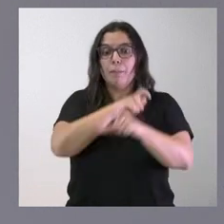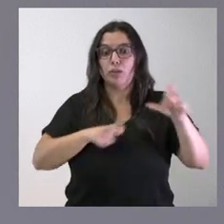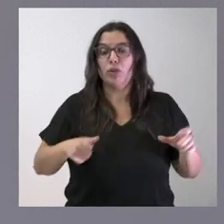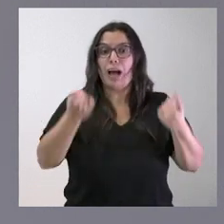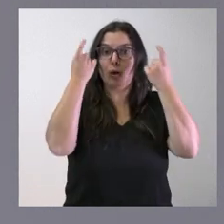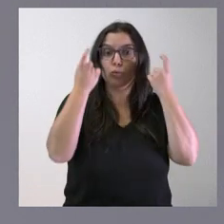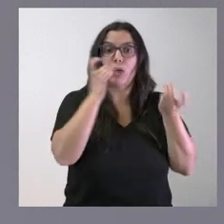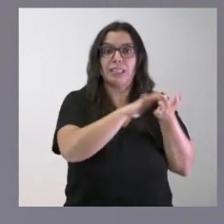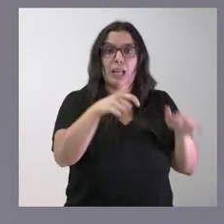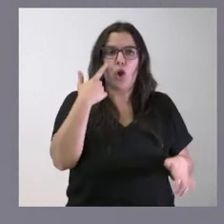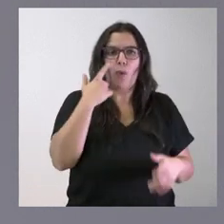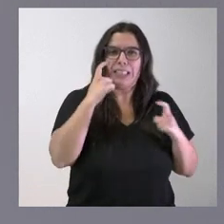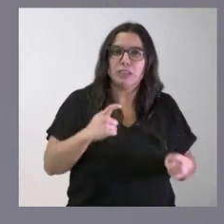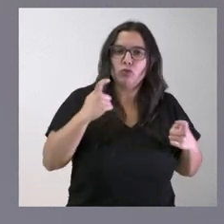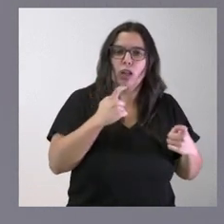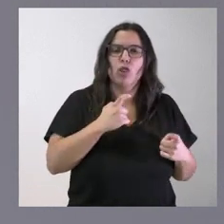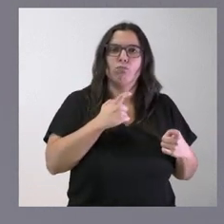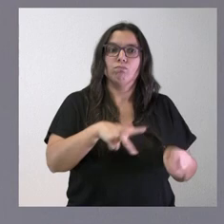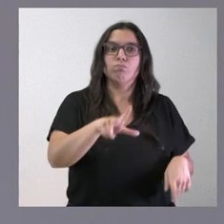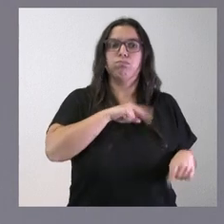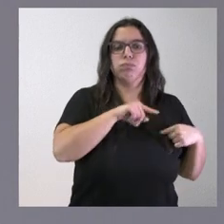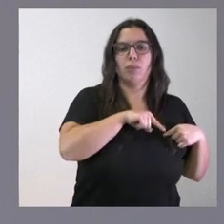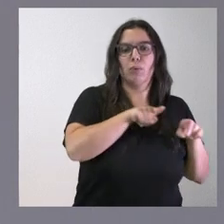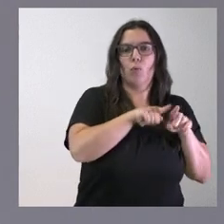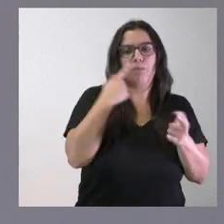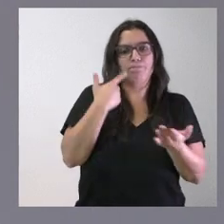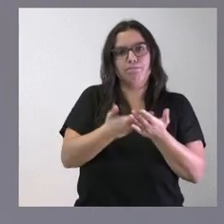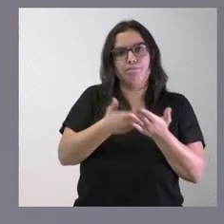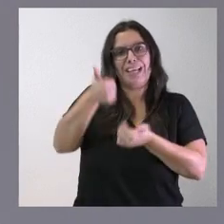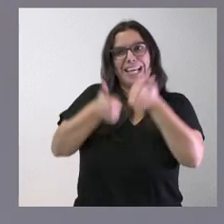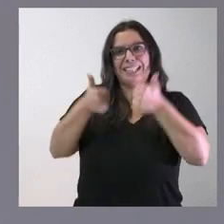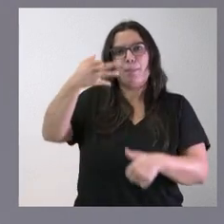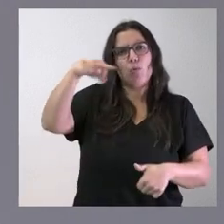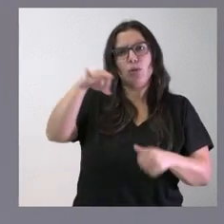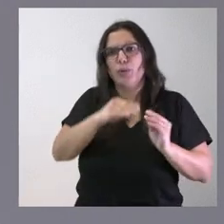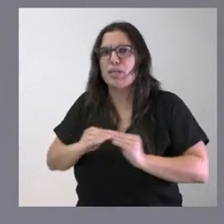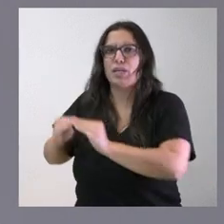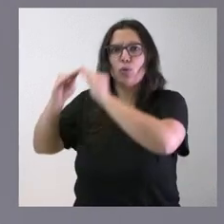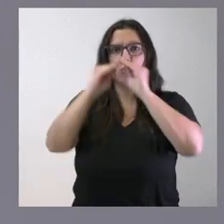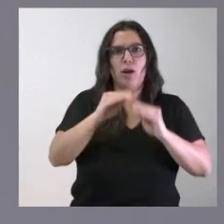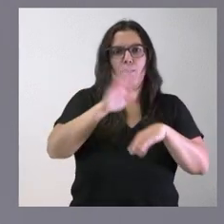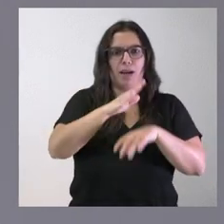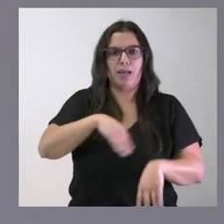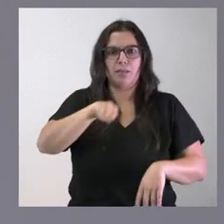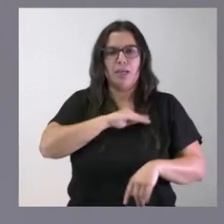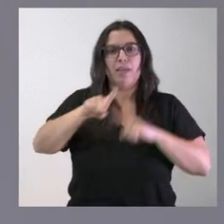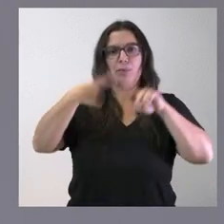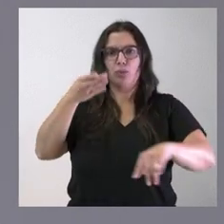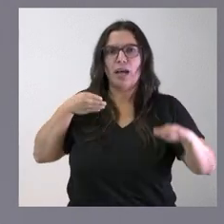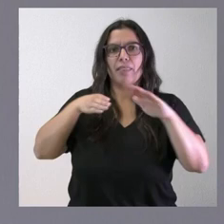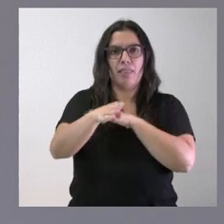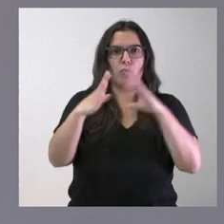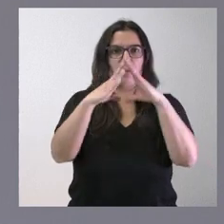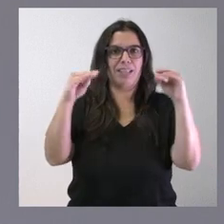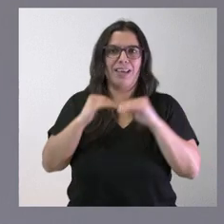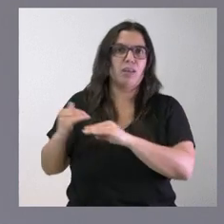León se vea reflejado en un examen único de acceso a la universidad para todos los españoles e igual para todos los alumnos de España y que este es el